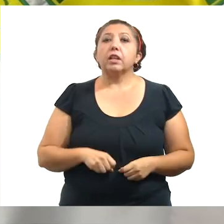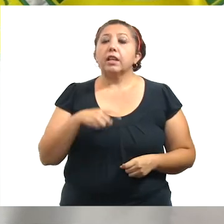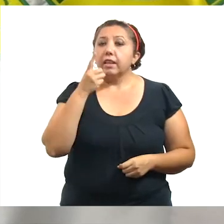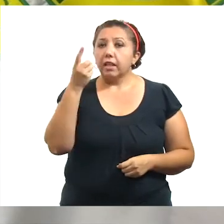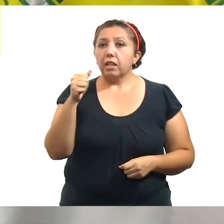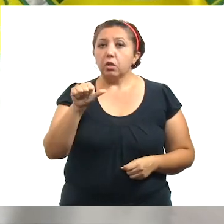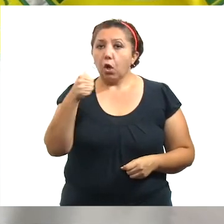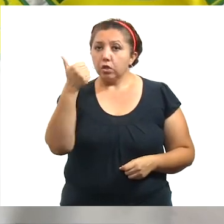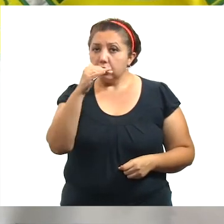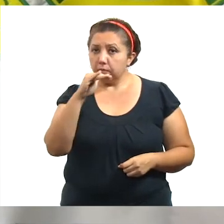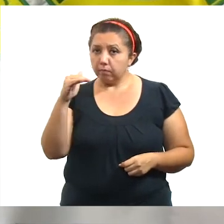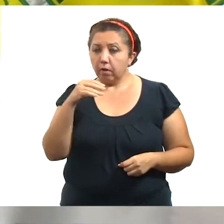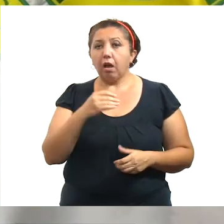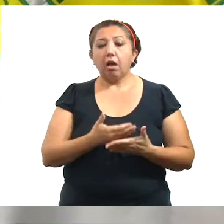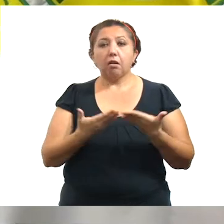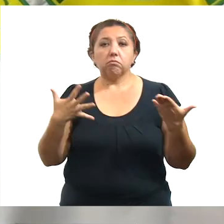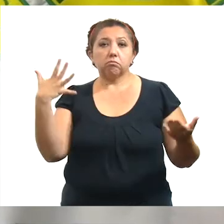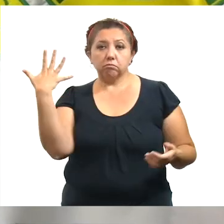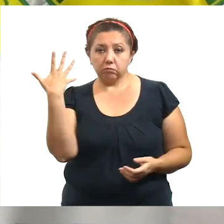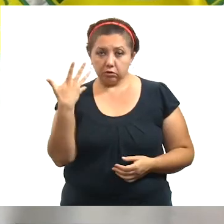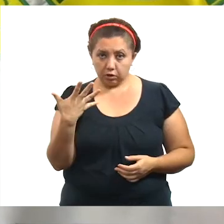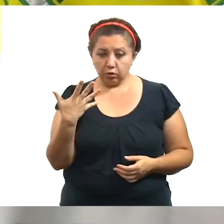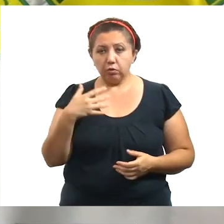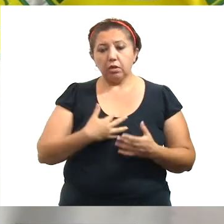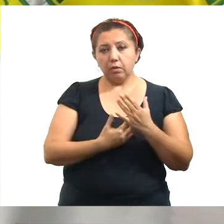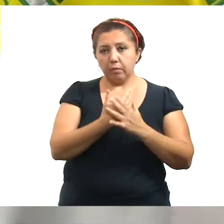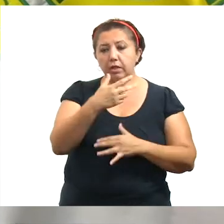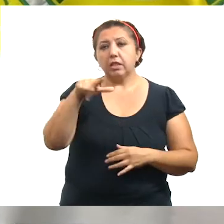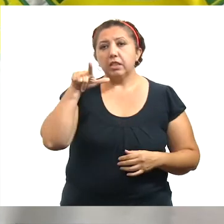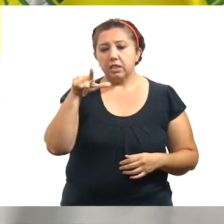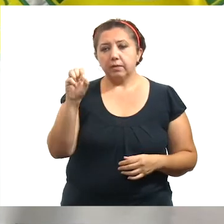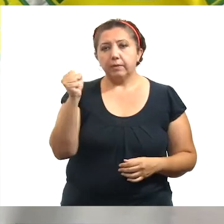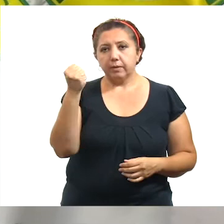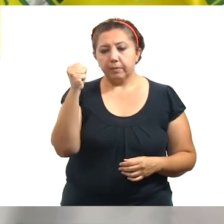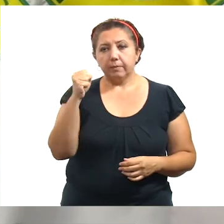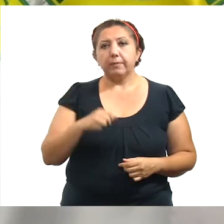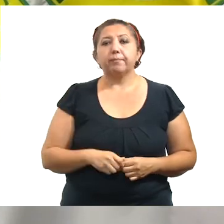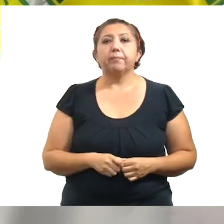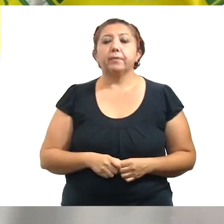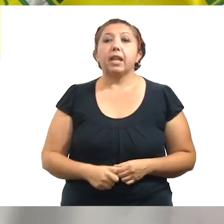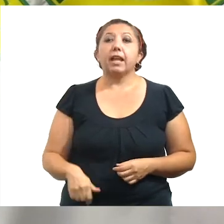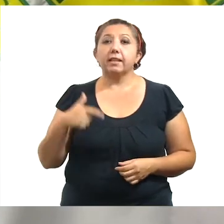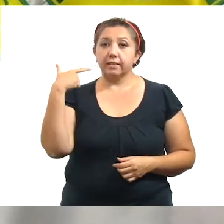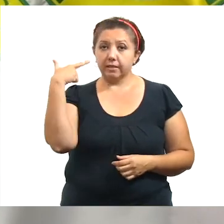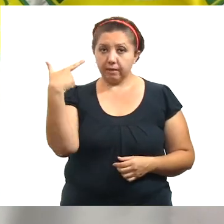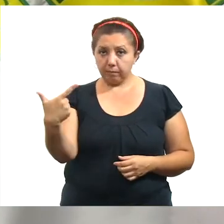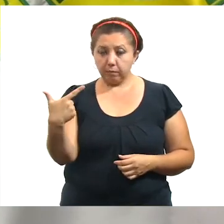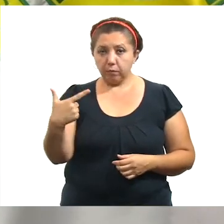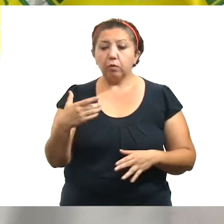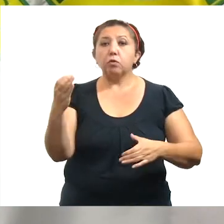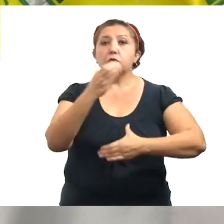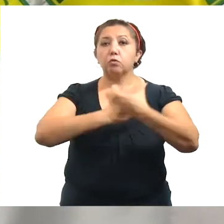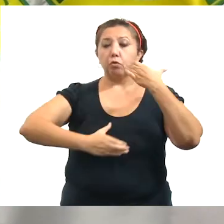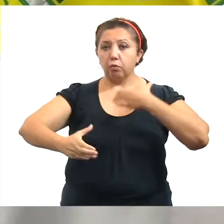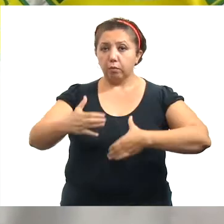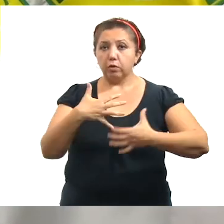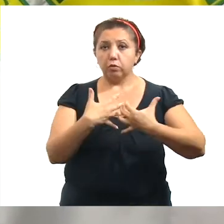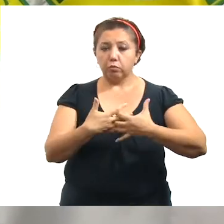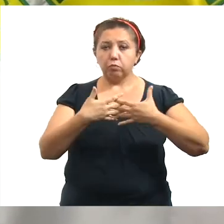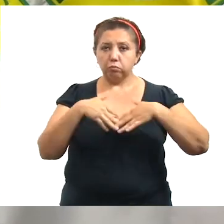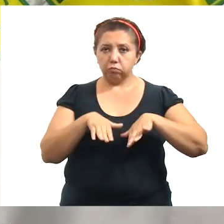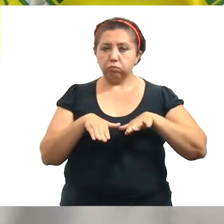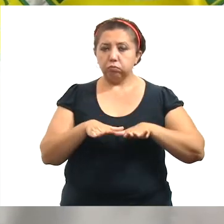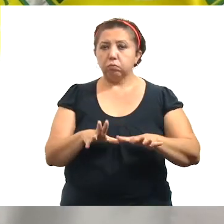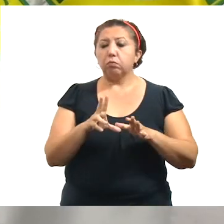23.30 horas a las 5 de la mañana a partir del 17 de septiembre. Séptimo, los comercios, industria